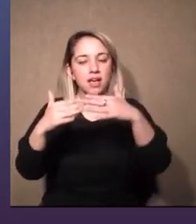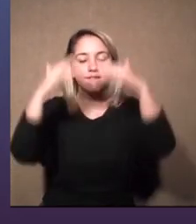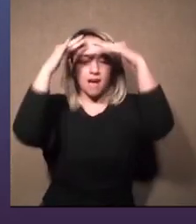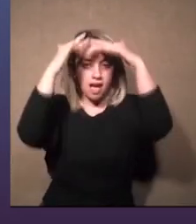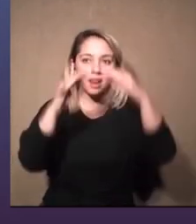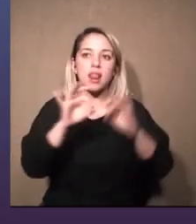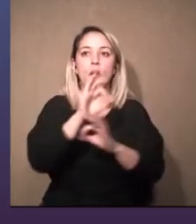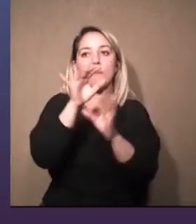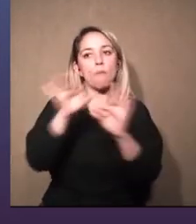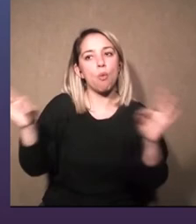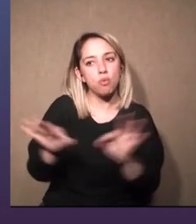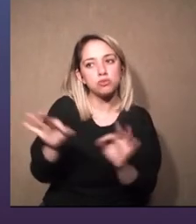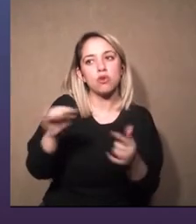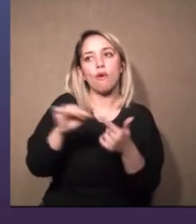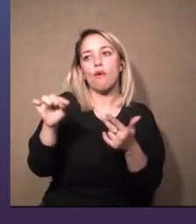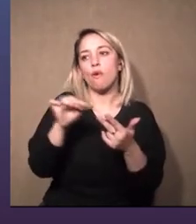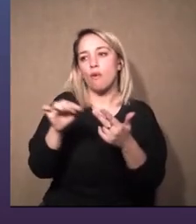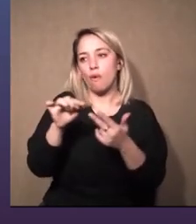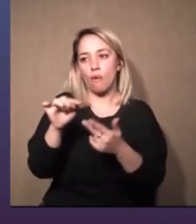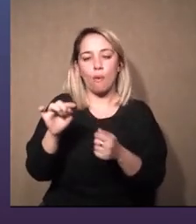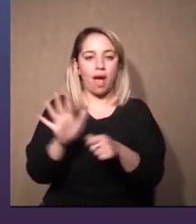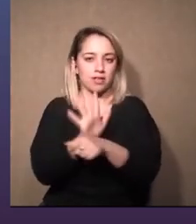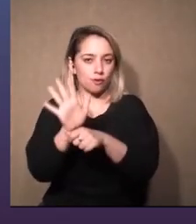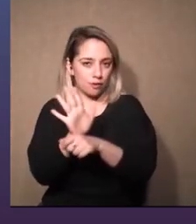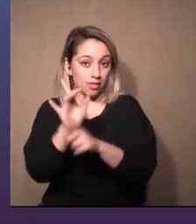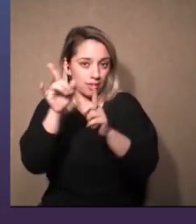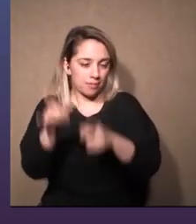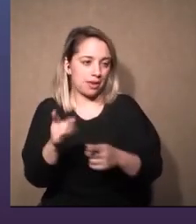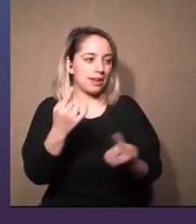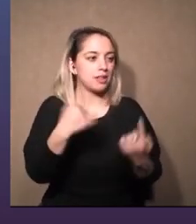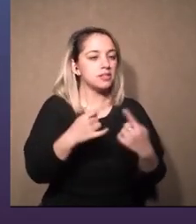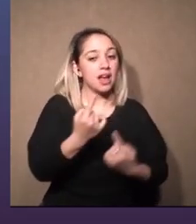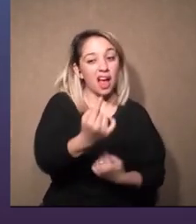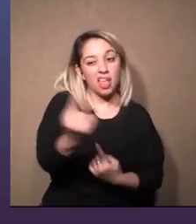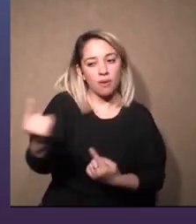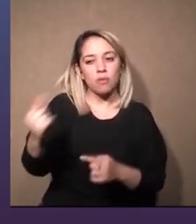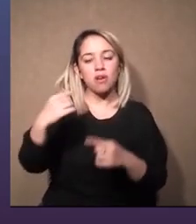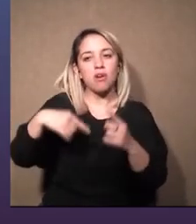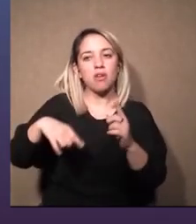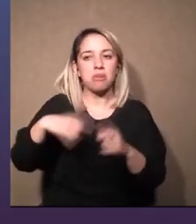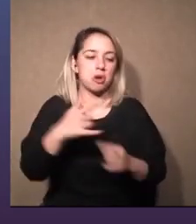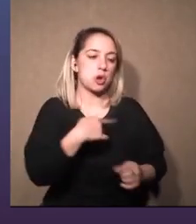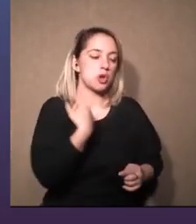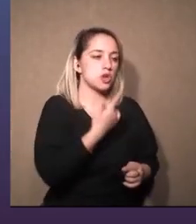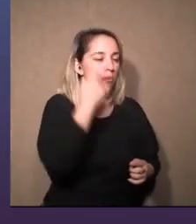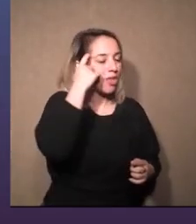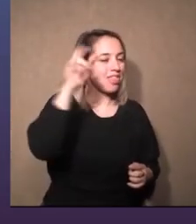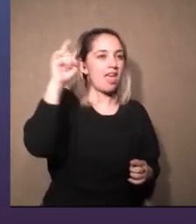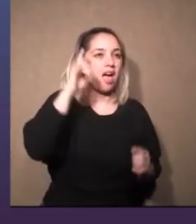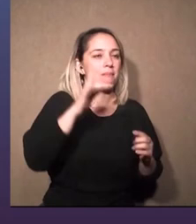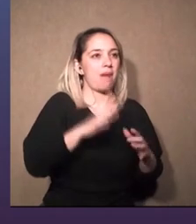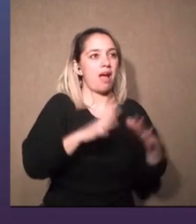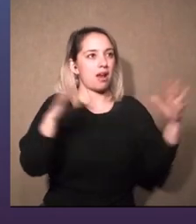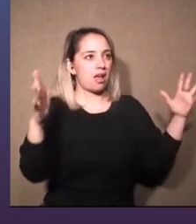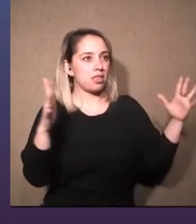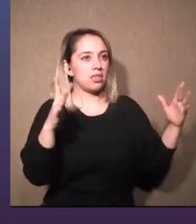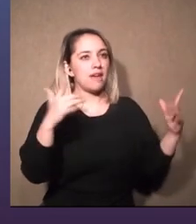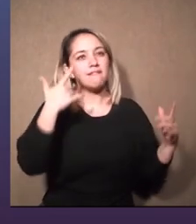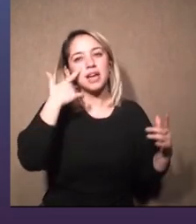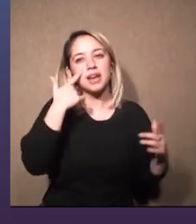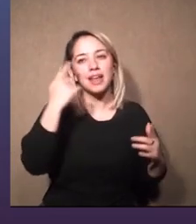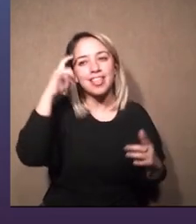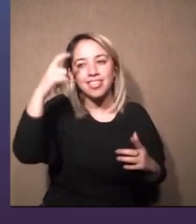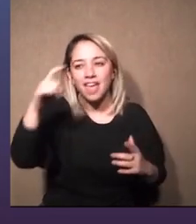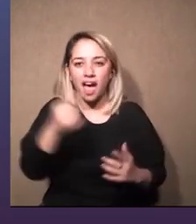nuestro mayor desafío después cada una de las áreas lo baja a su área pero es cómo materializar